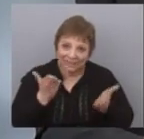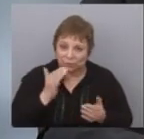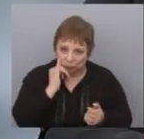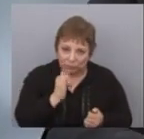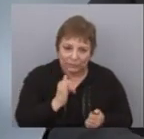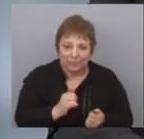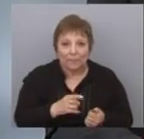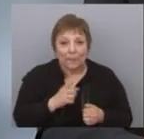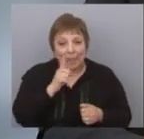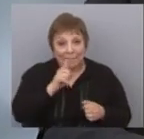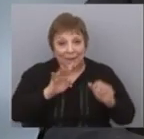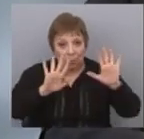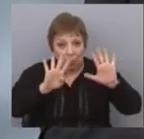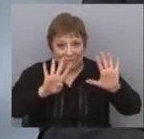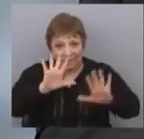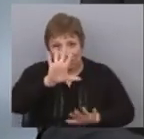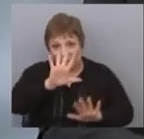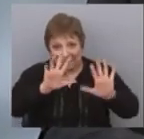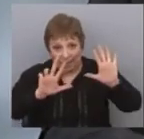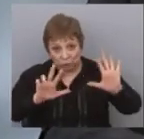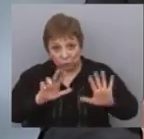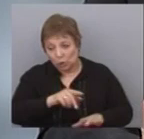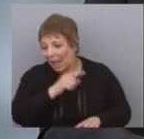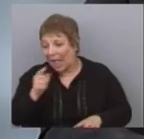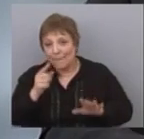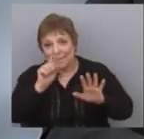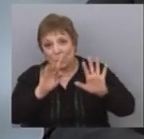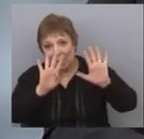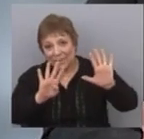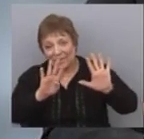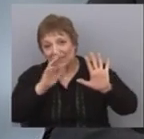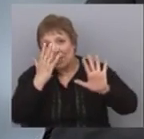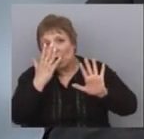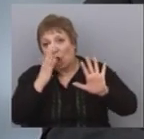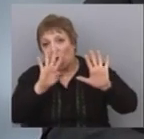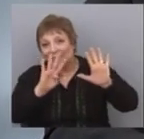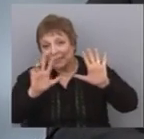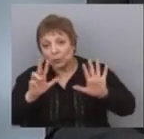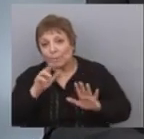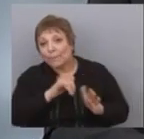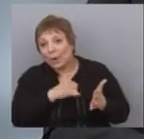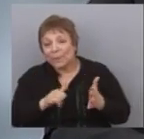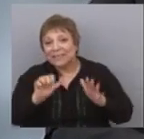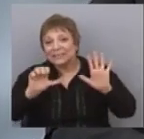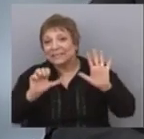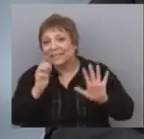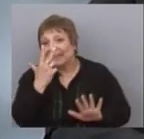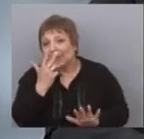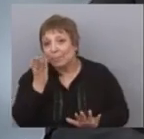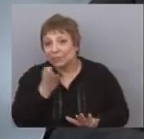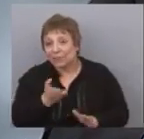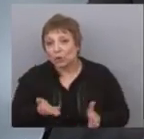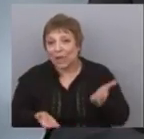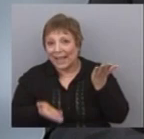Pepe, del año 58 al año 98, el Uruguay tuvo como promedio anual 63% de inflación.